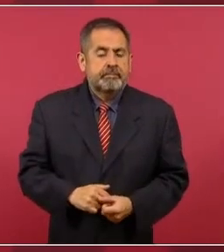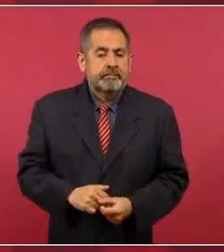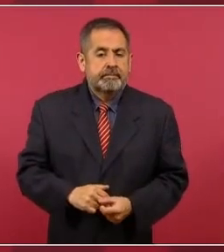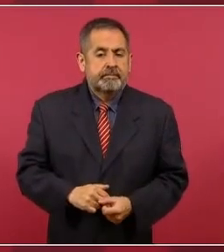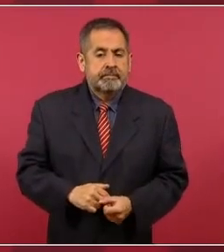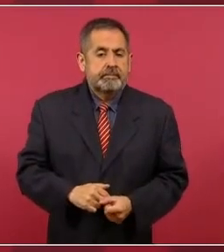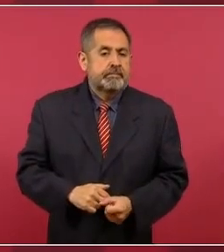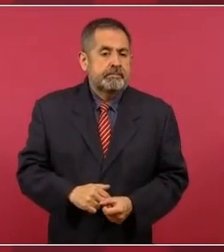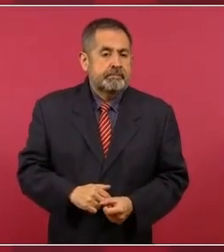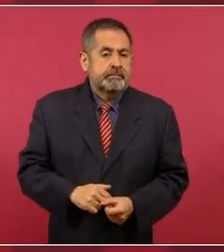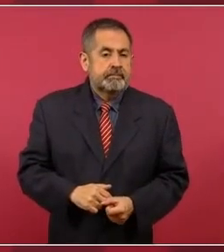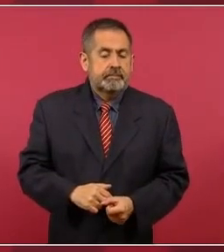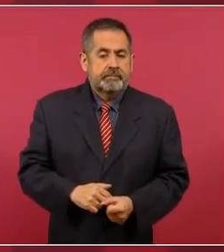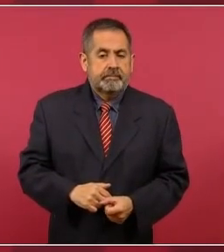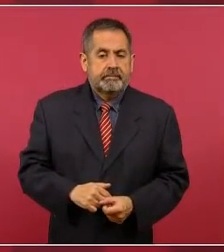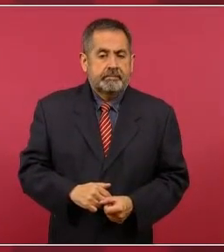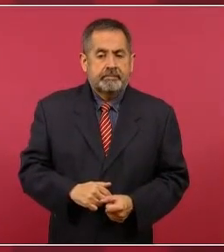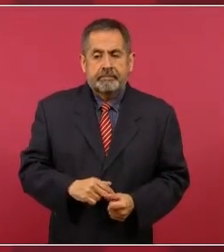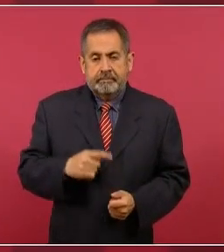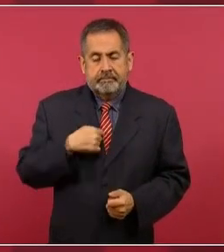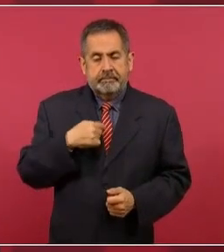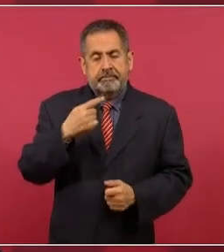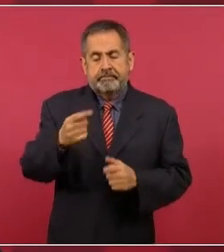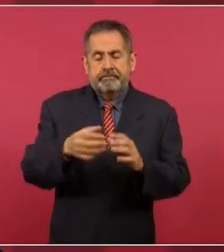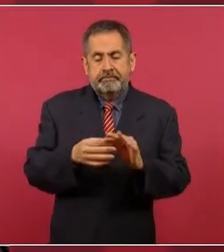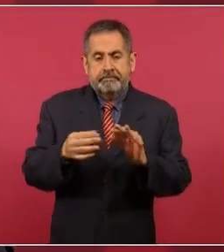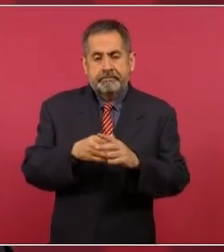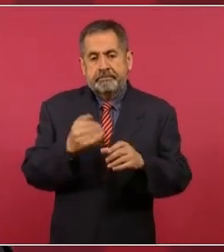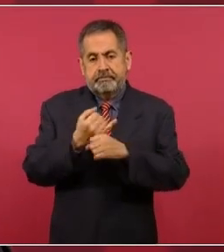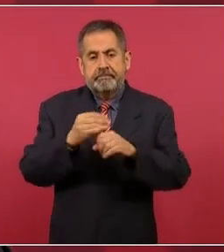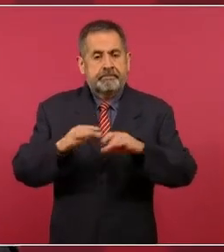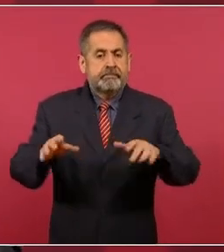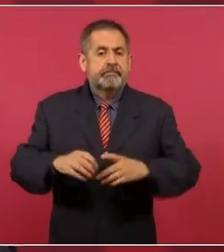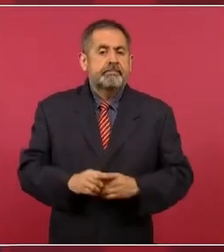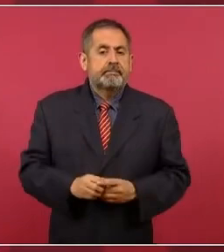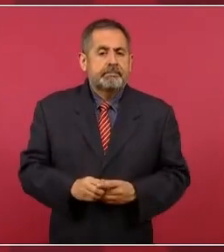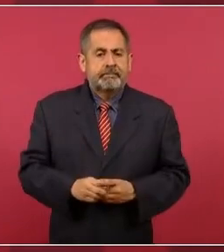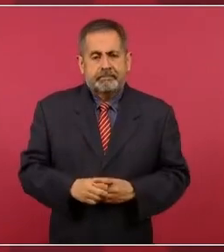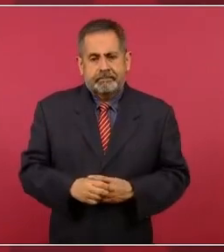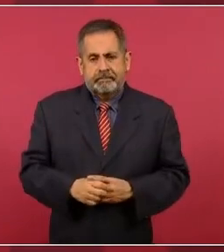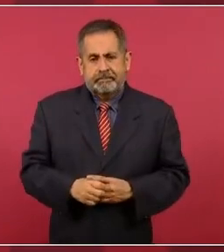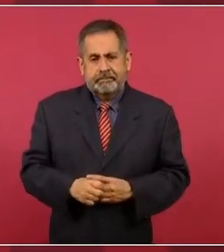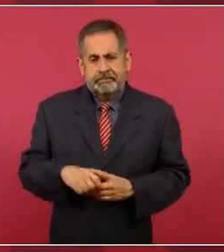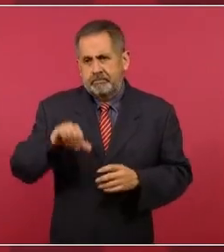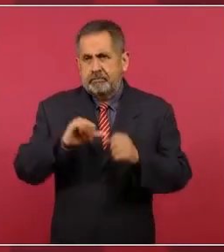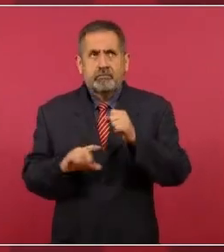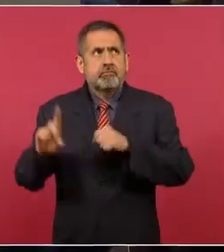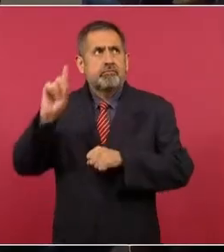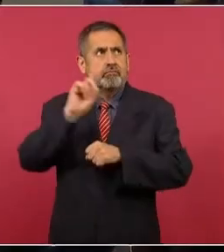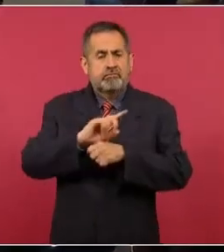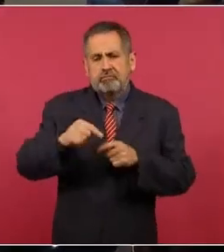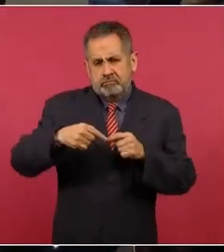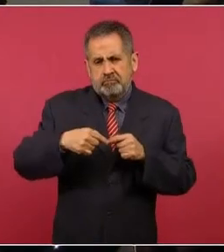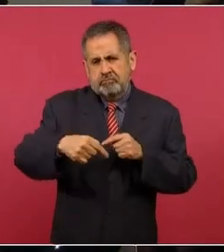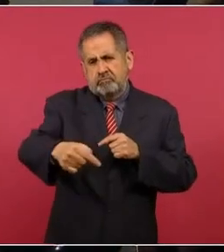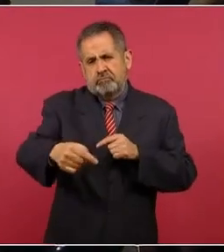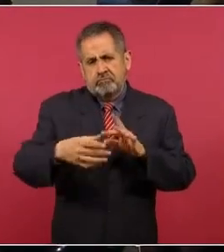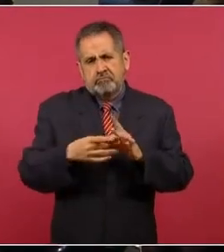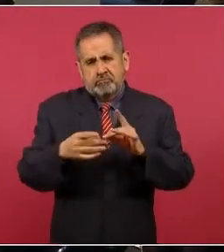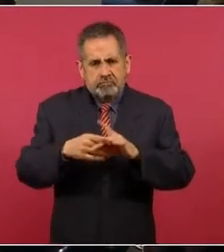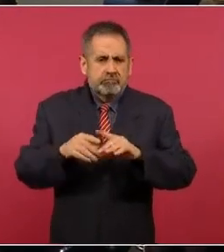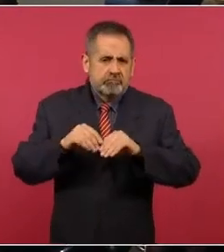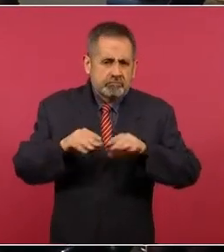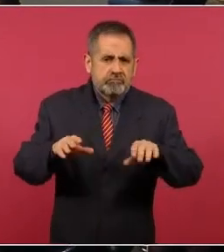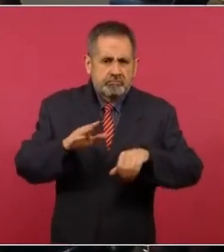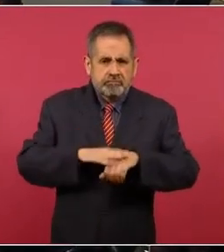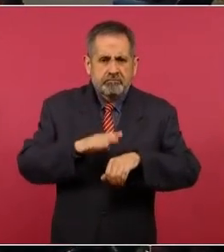Eso es lo que vamos a informar. En el transcurso del día se